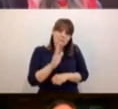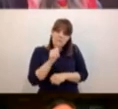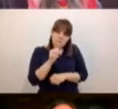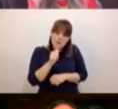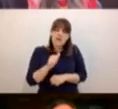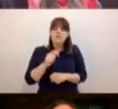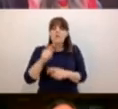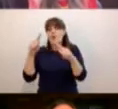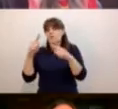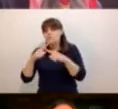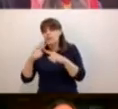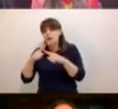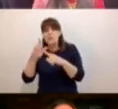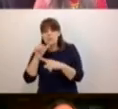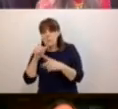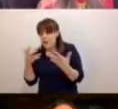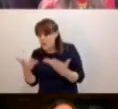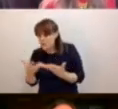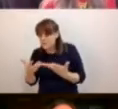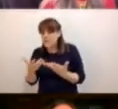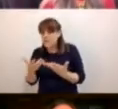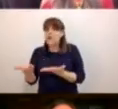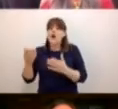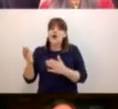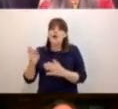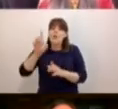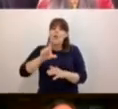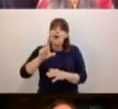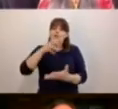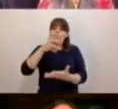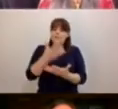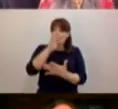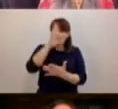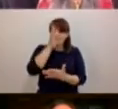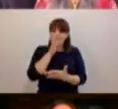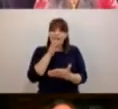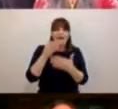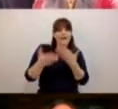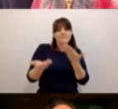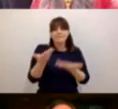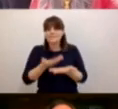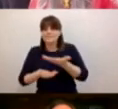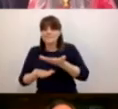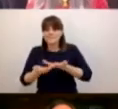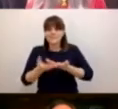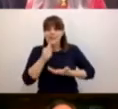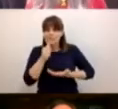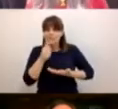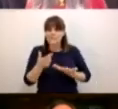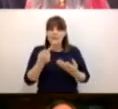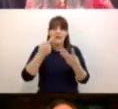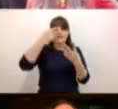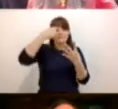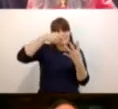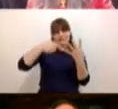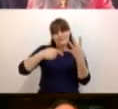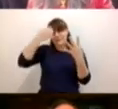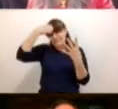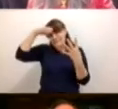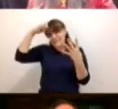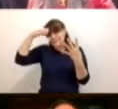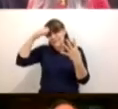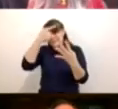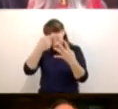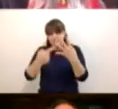tareas, no solamente es convivir en el recreo, sino que también hay muchas otras cosas que extrañan. Y bueno, yo me atrevo a mencionar